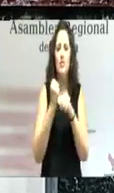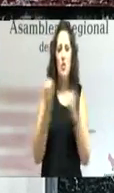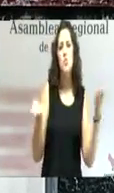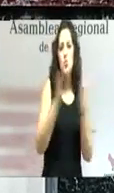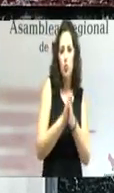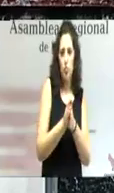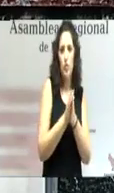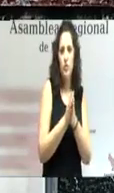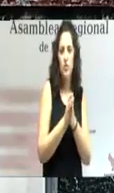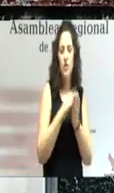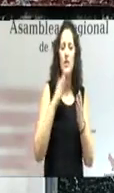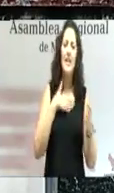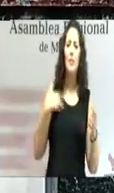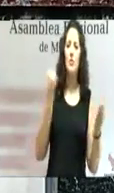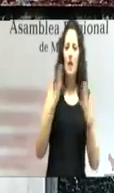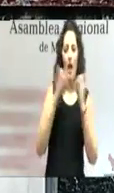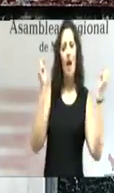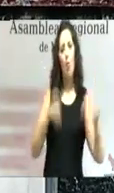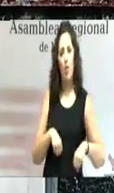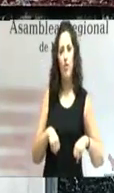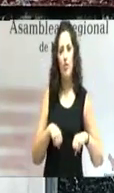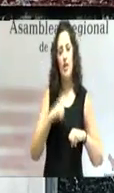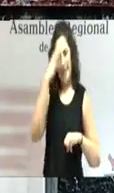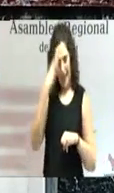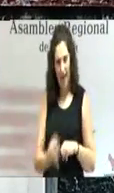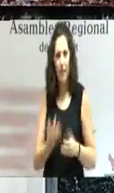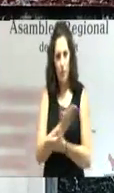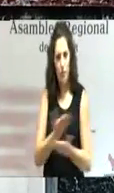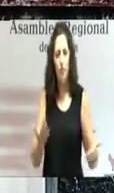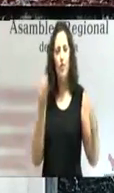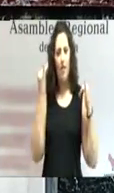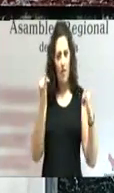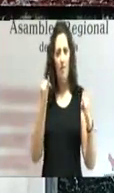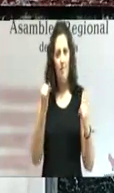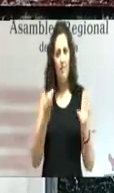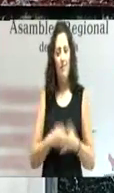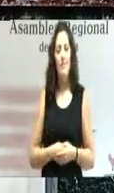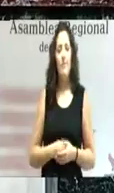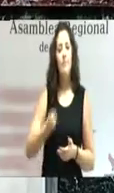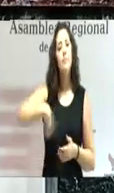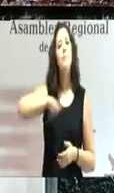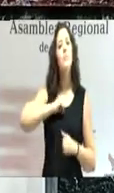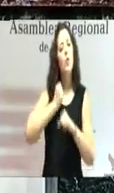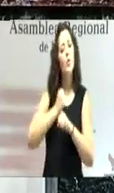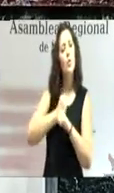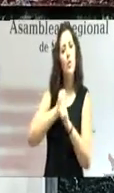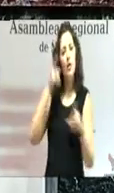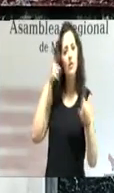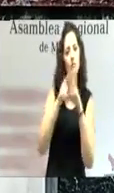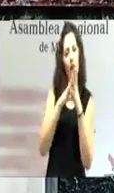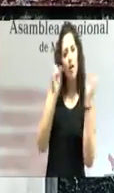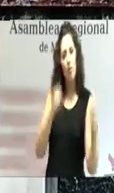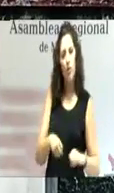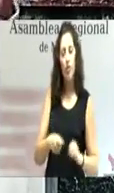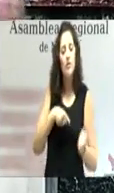Queremos acuerdos y creemos en ellos. Trabajamos para conseguirlo. Demandamos un